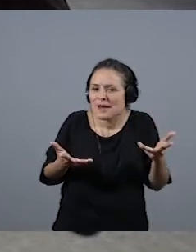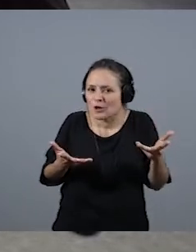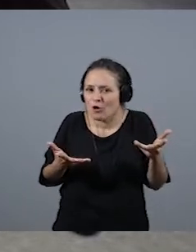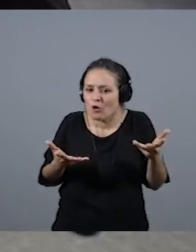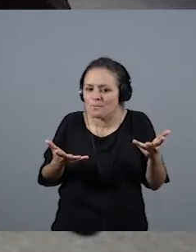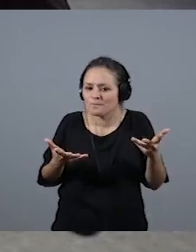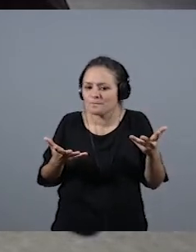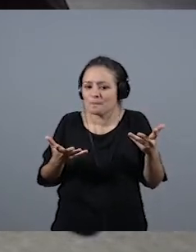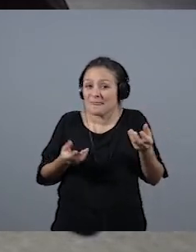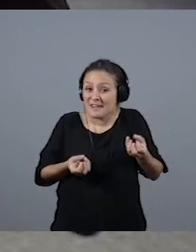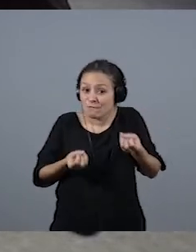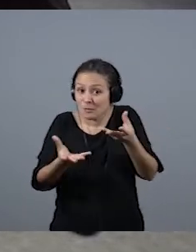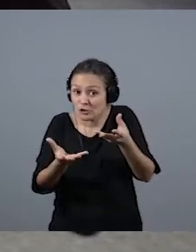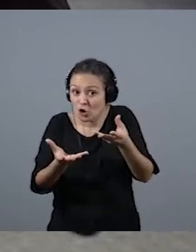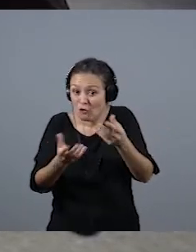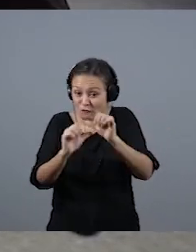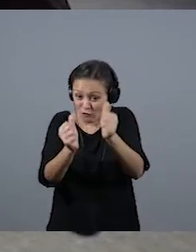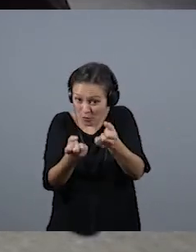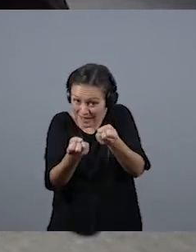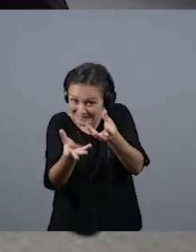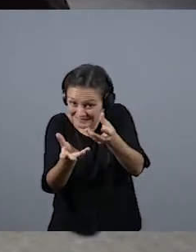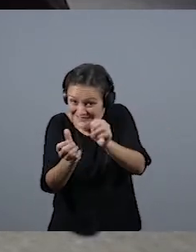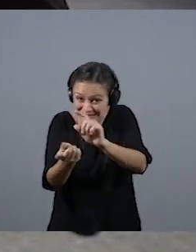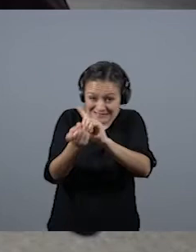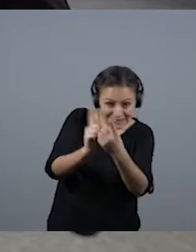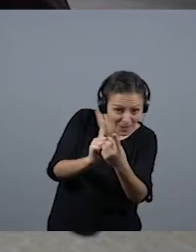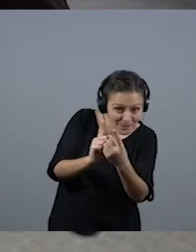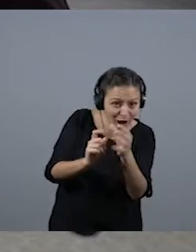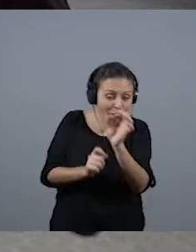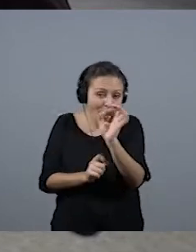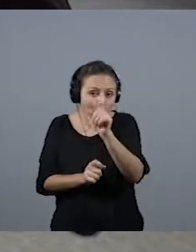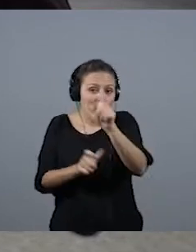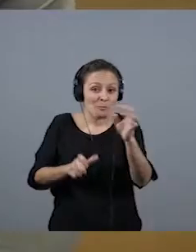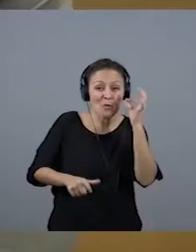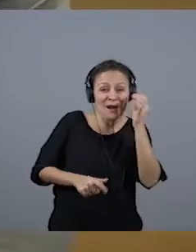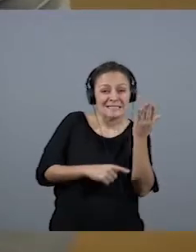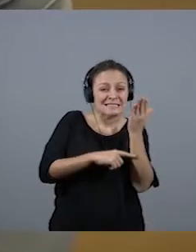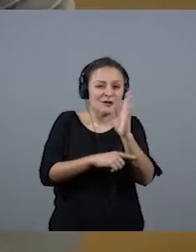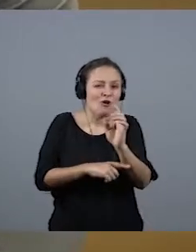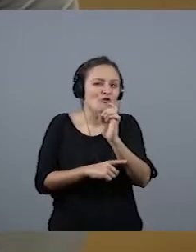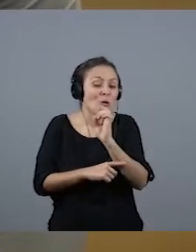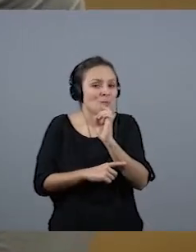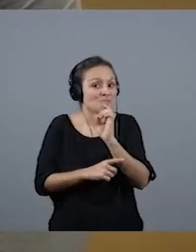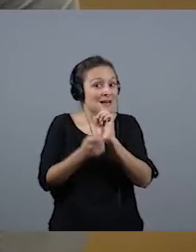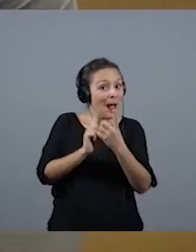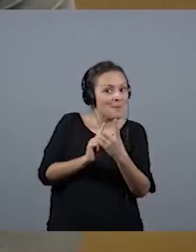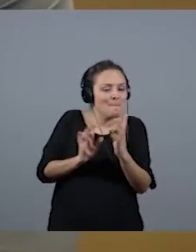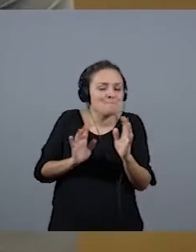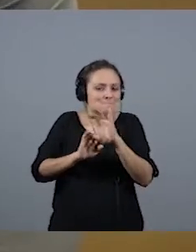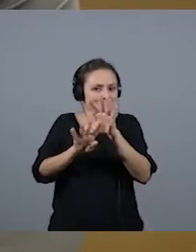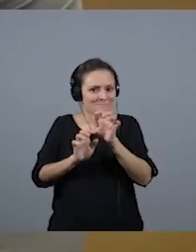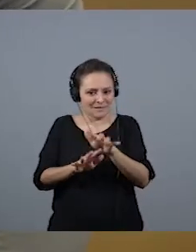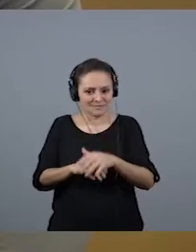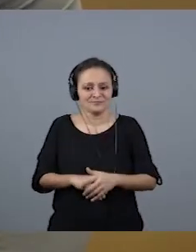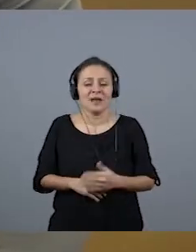cambiado o no la información o cómo se representa más a la mujer. Hay una cosa que despunta últimamente